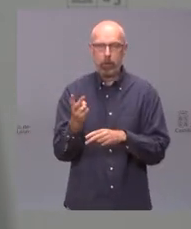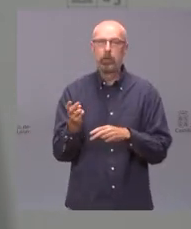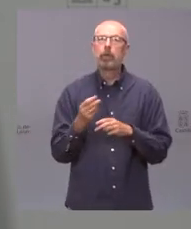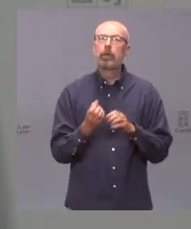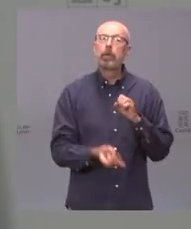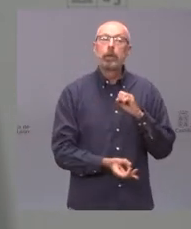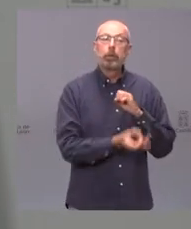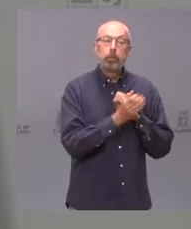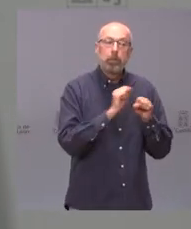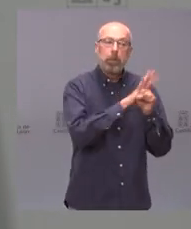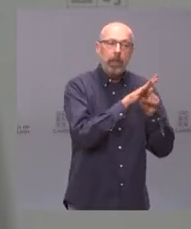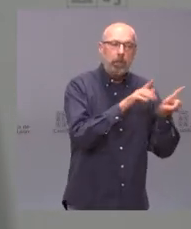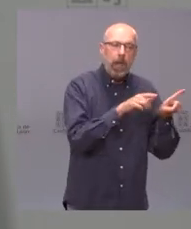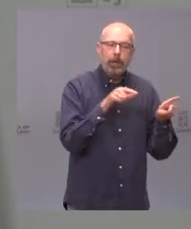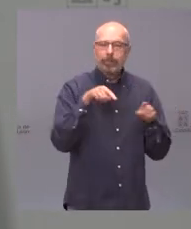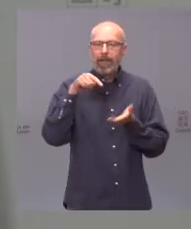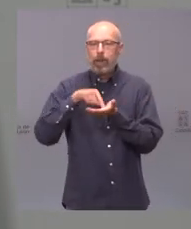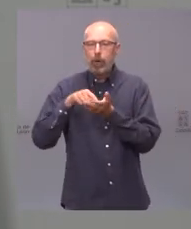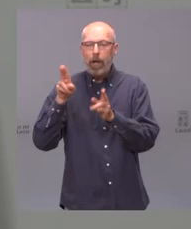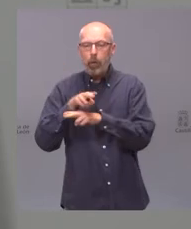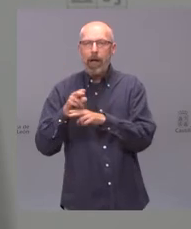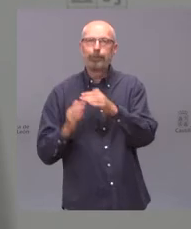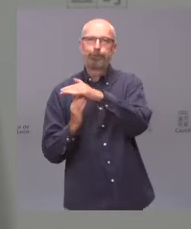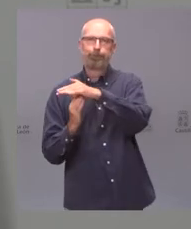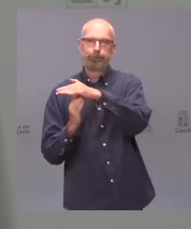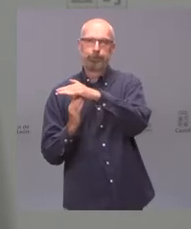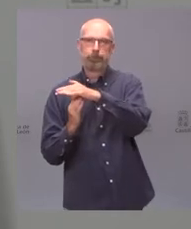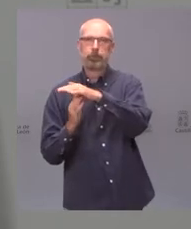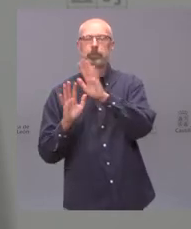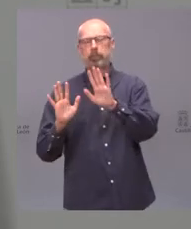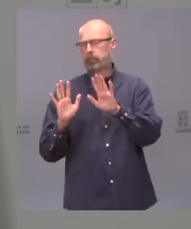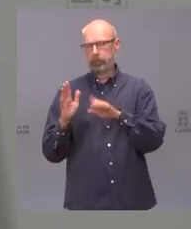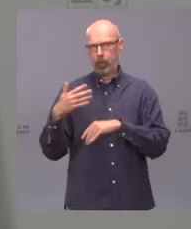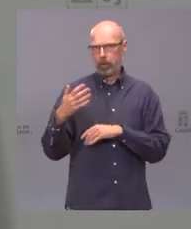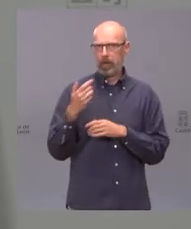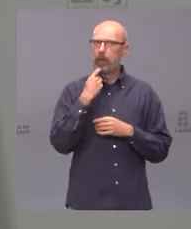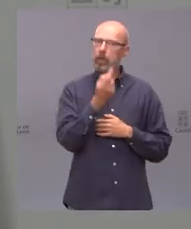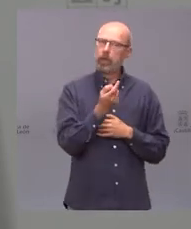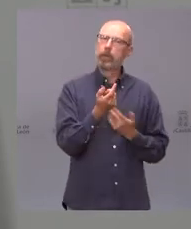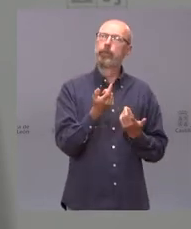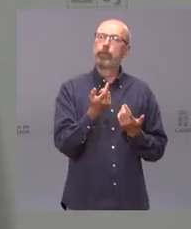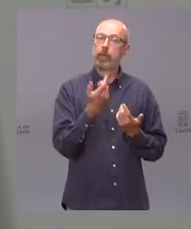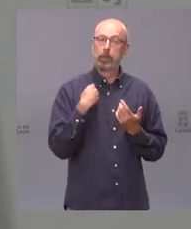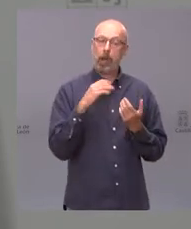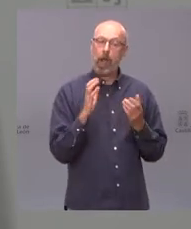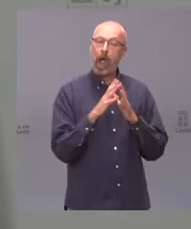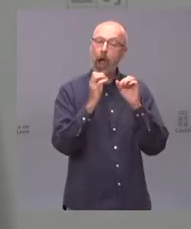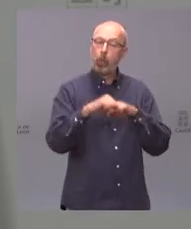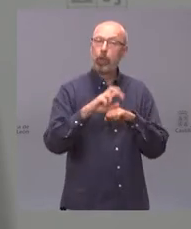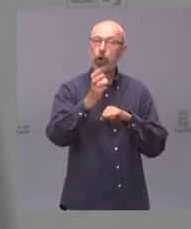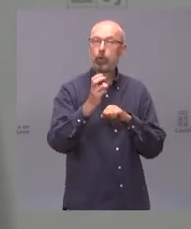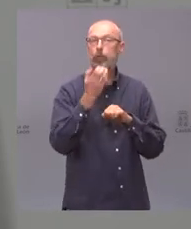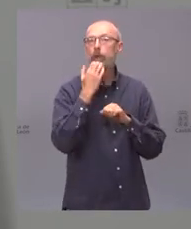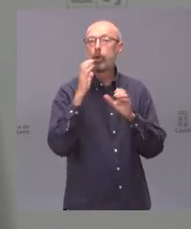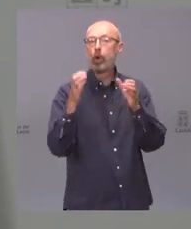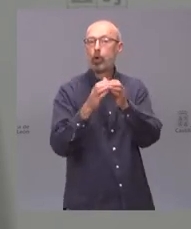eliminaba ese impuesto llegamos a un acuerdo con otras fuerzas políticas y en concreto con el Partido Socialista que nos pedía